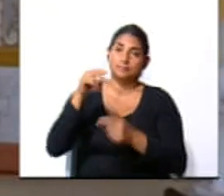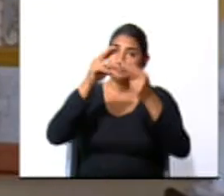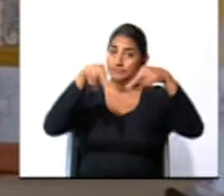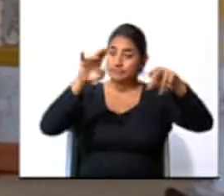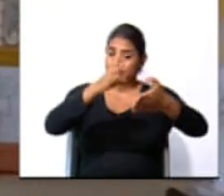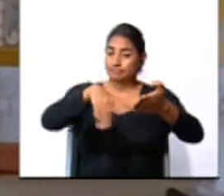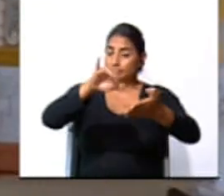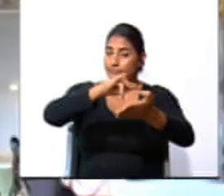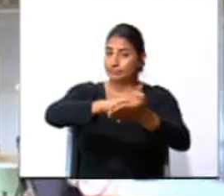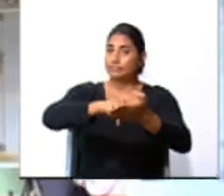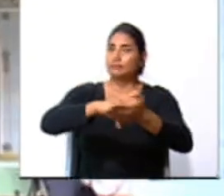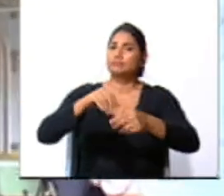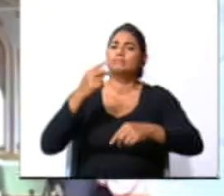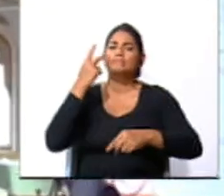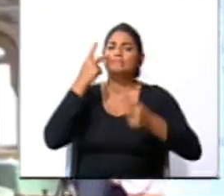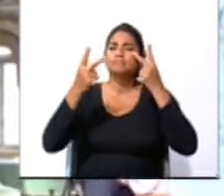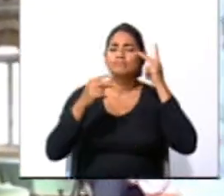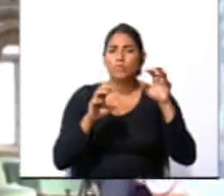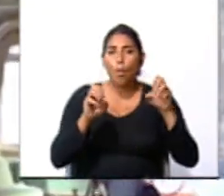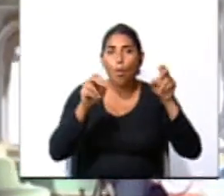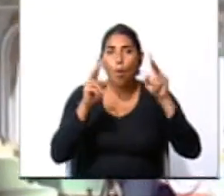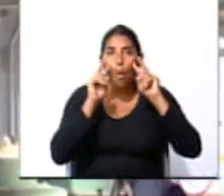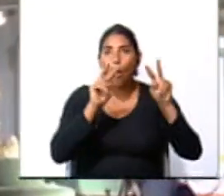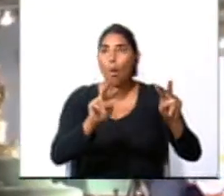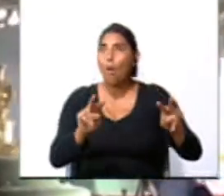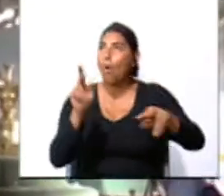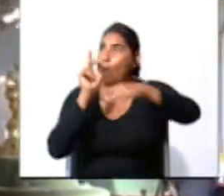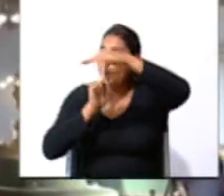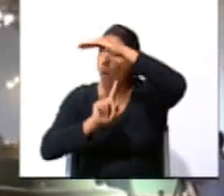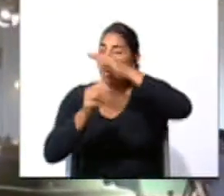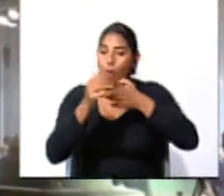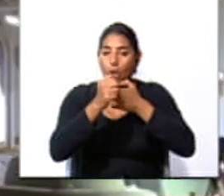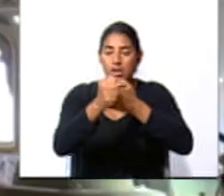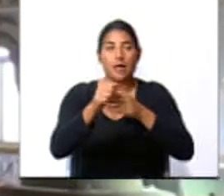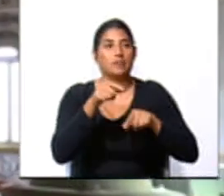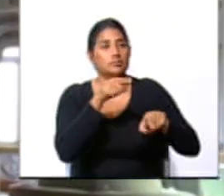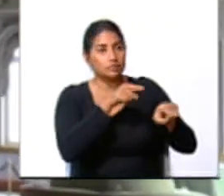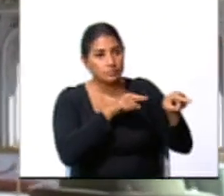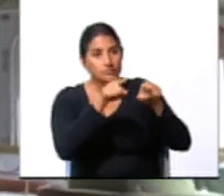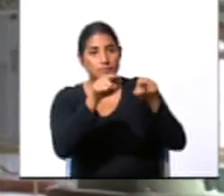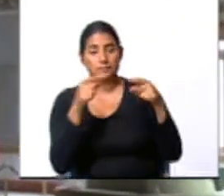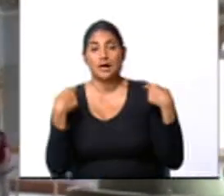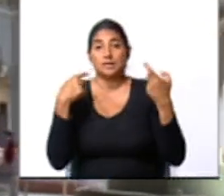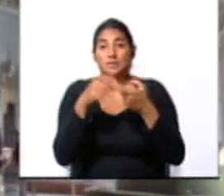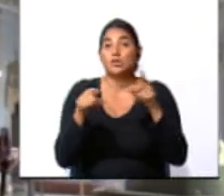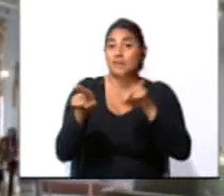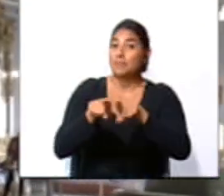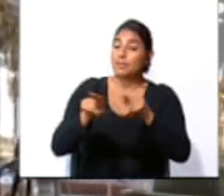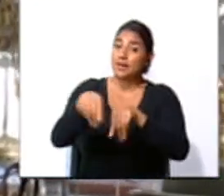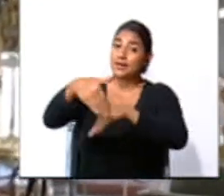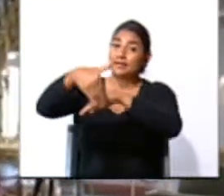Nacional ofrece la oportunidad de descubrirlo por medio de visitas guiadas, tanto en español como en inglés.